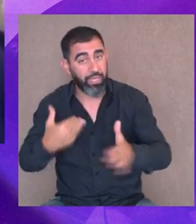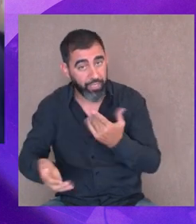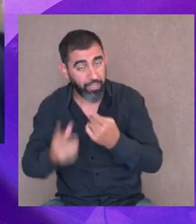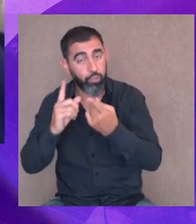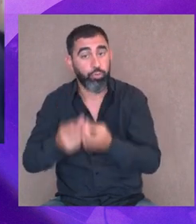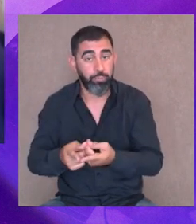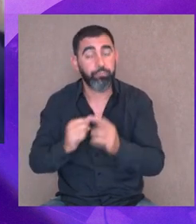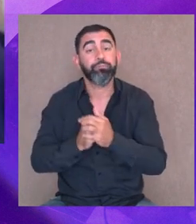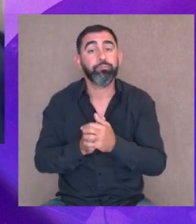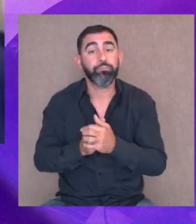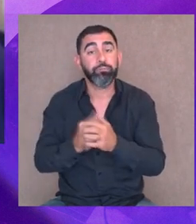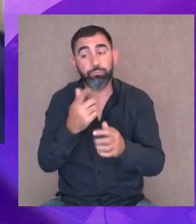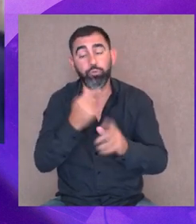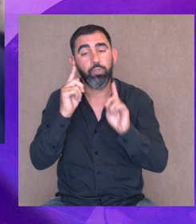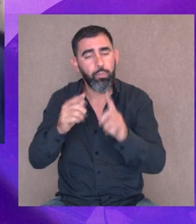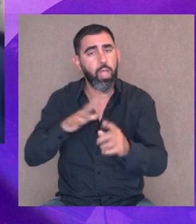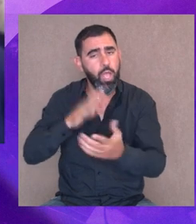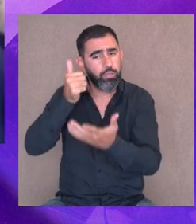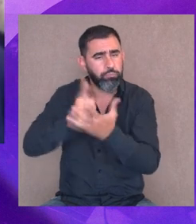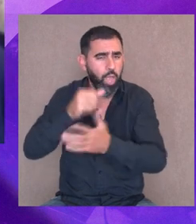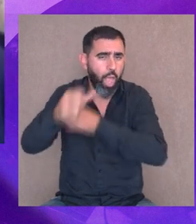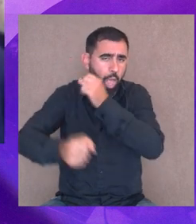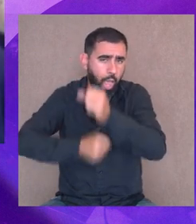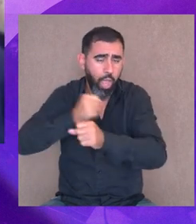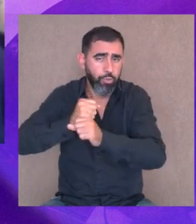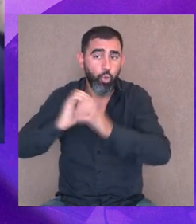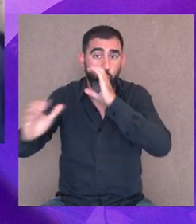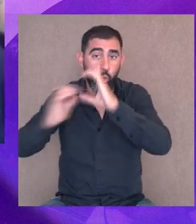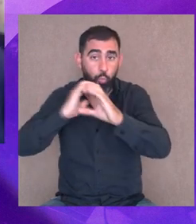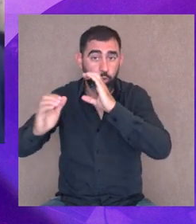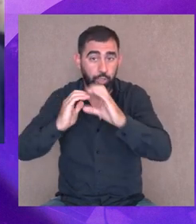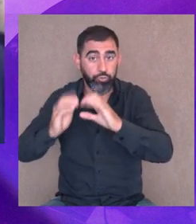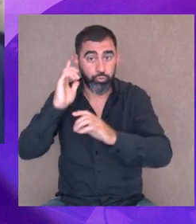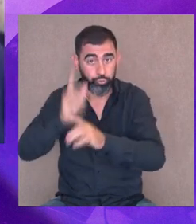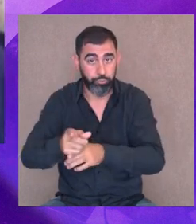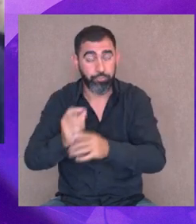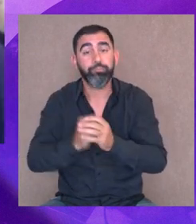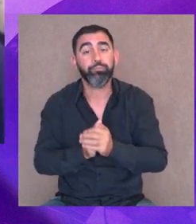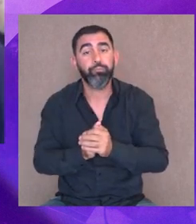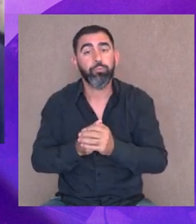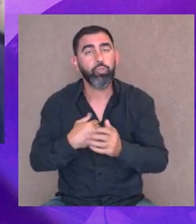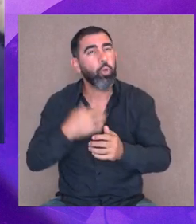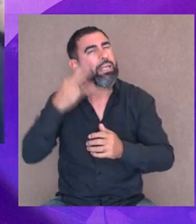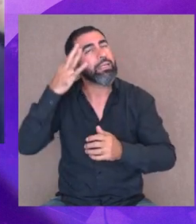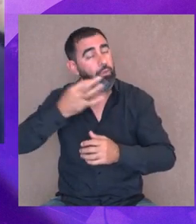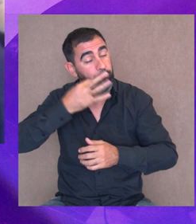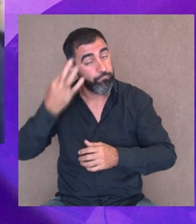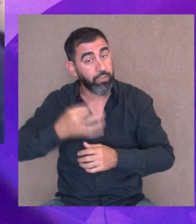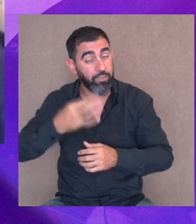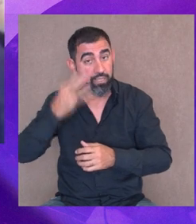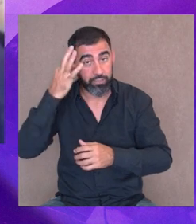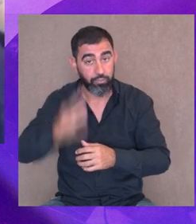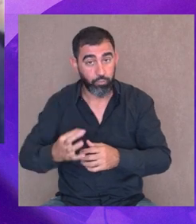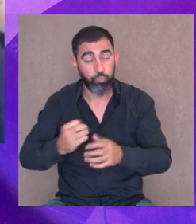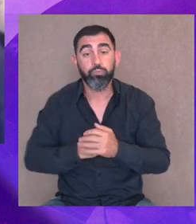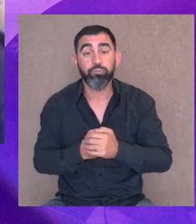el mismo de Teresa, nosotros tenemos presencia desde hace años en los medios, y yo creo convencida de que